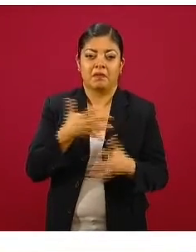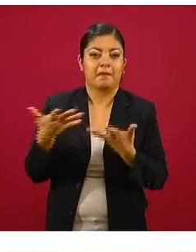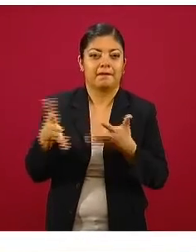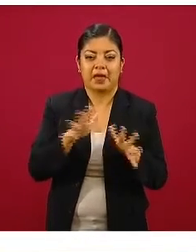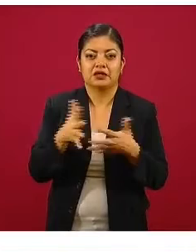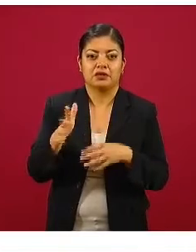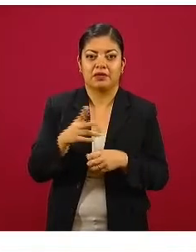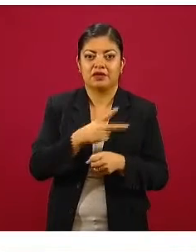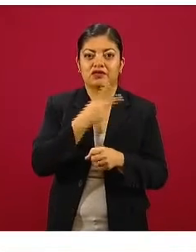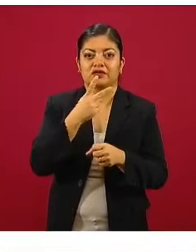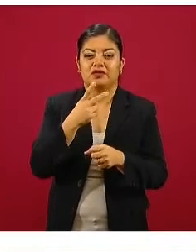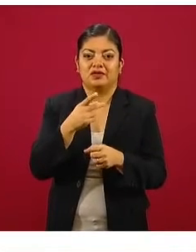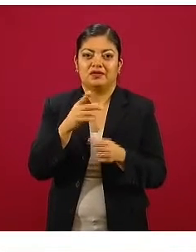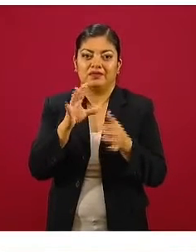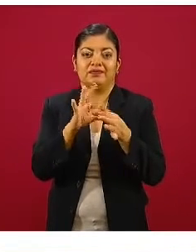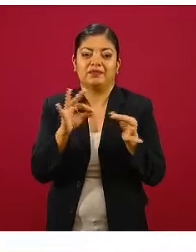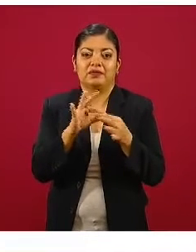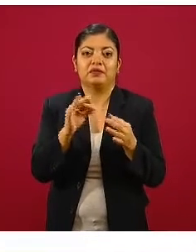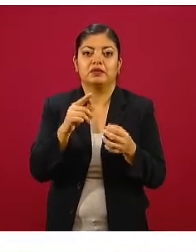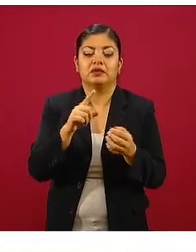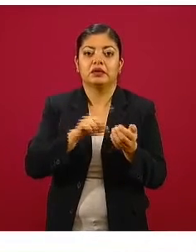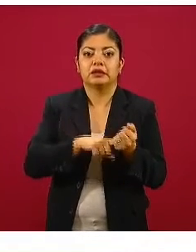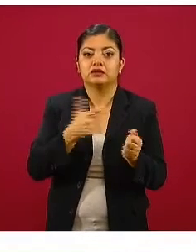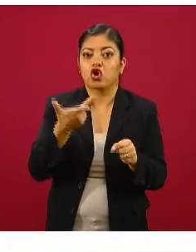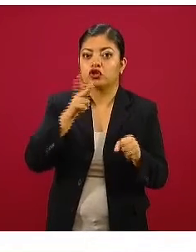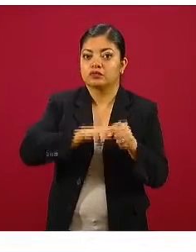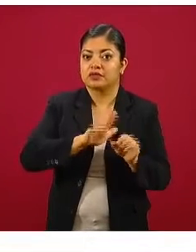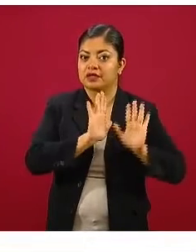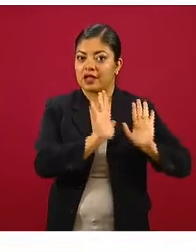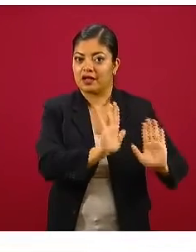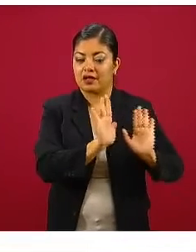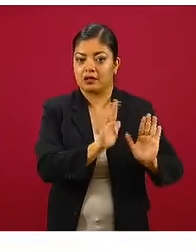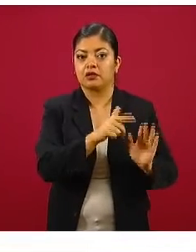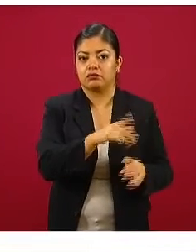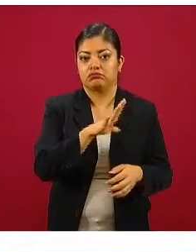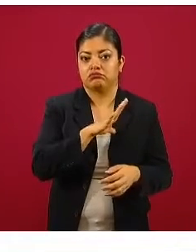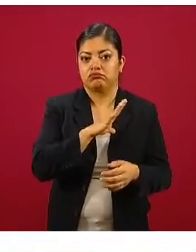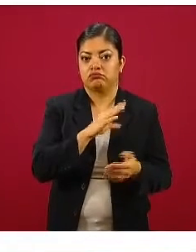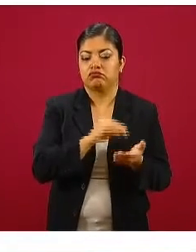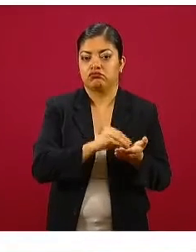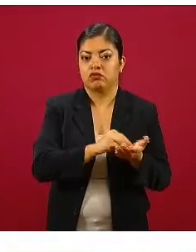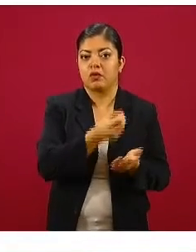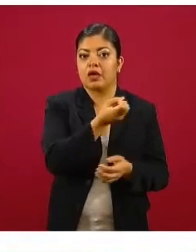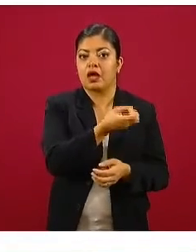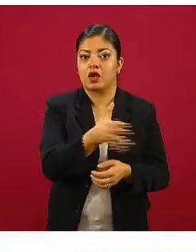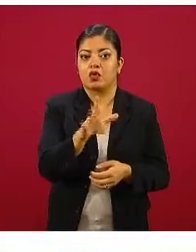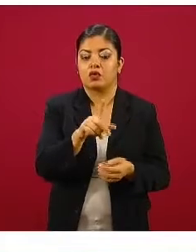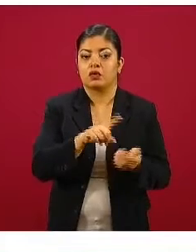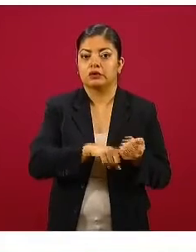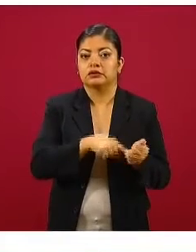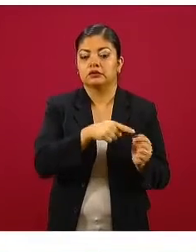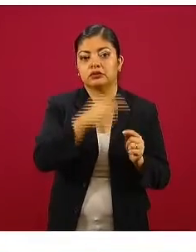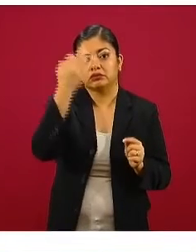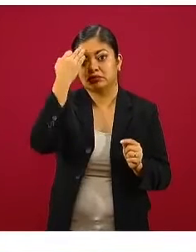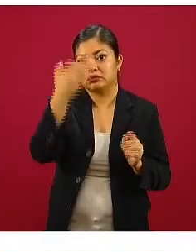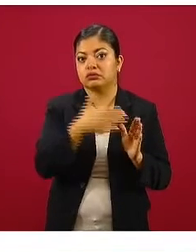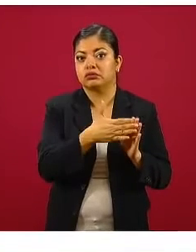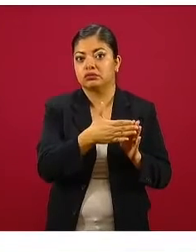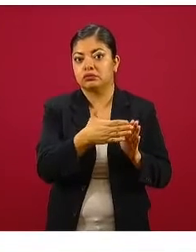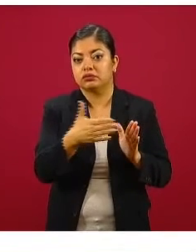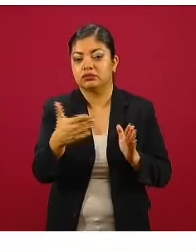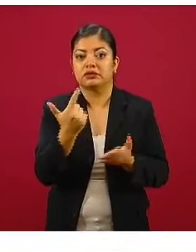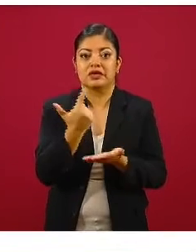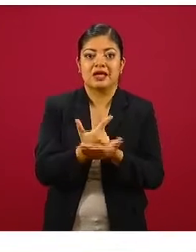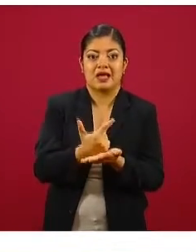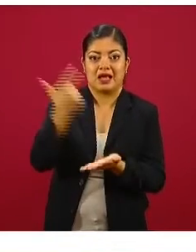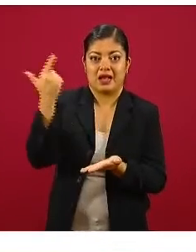segundo caso, a las personas que han tenido que ser hospitalizadas y que permanecen, algunas de ellas, por periodos muy largos en las terapias